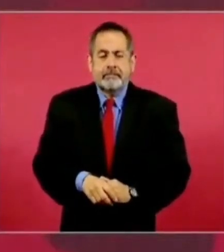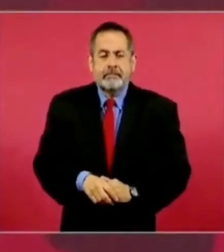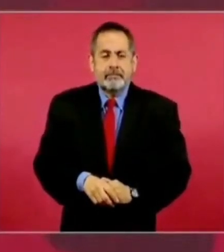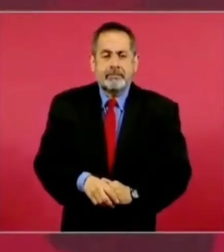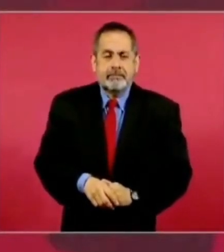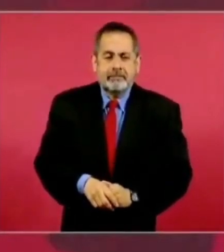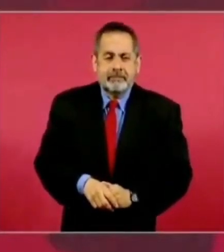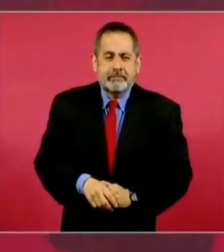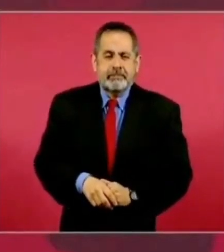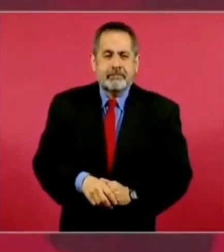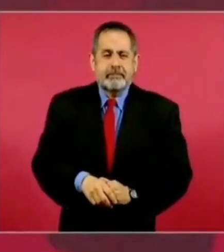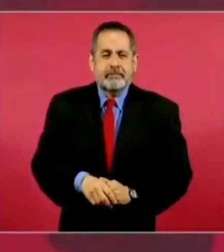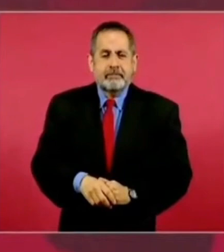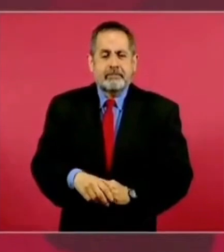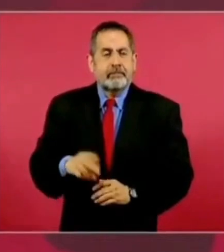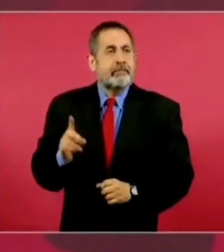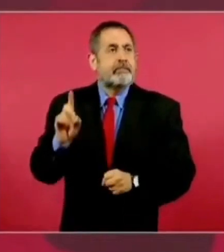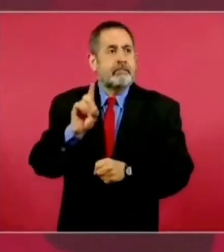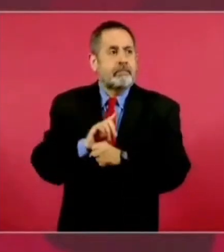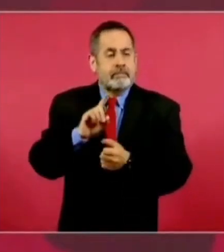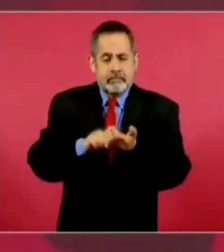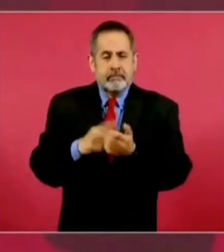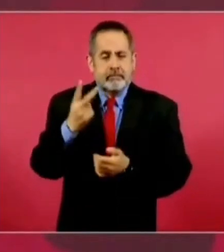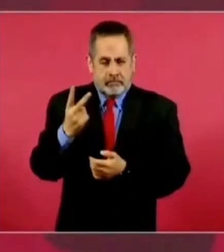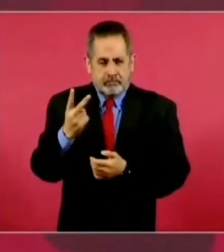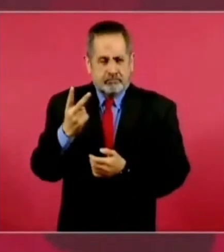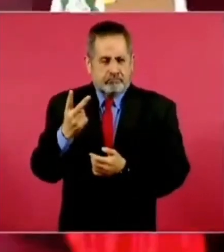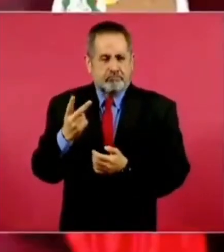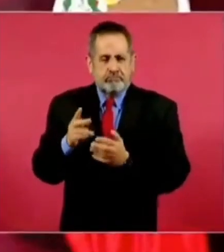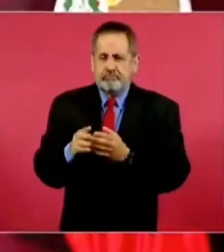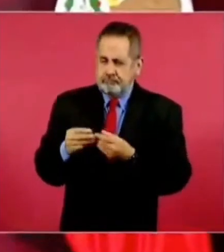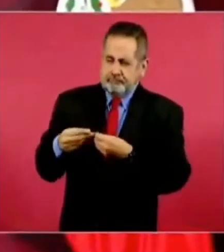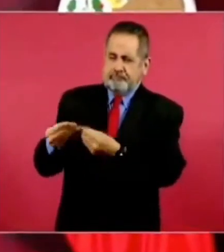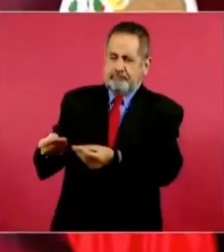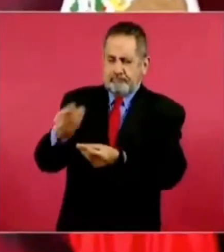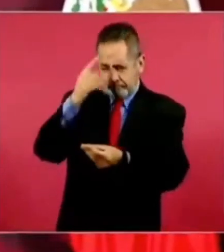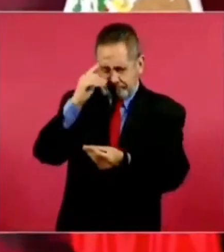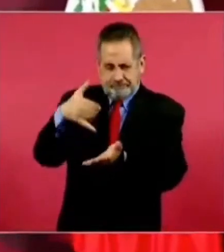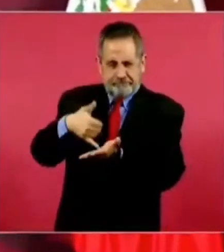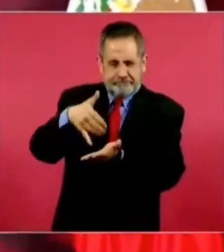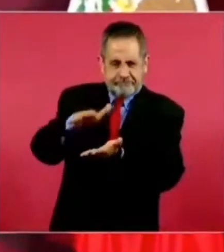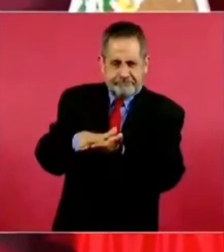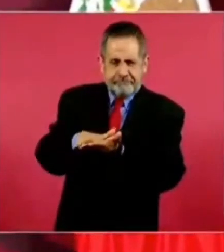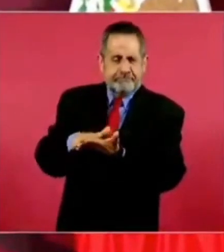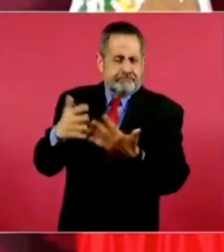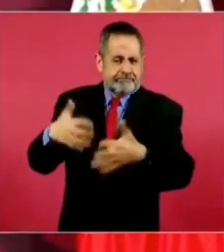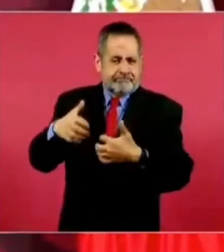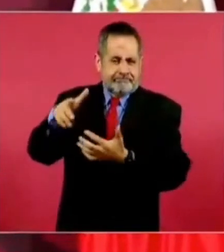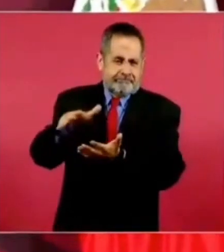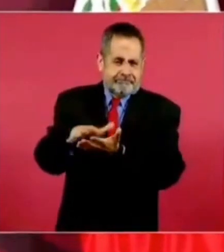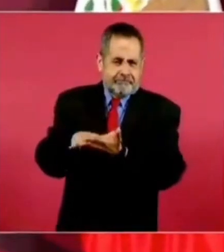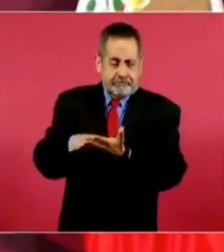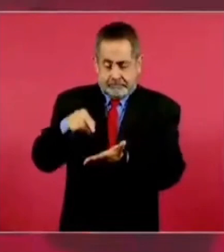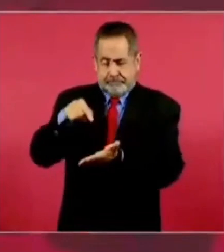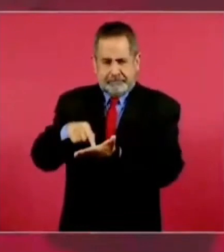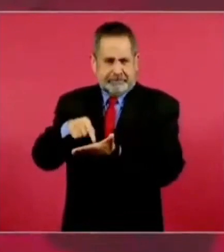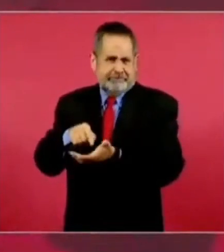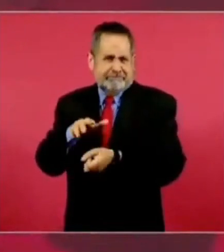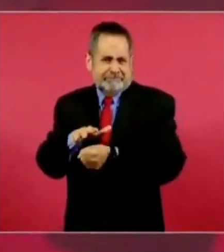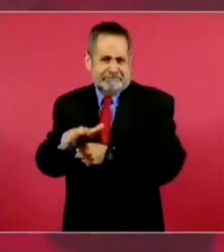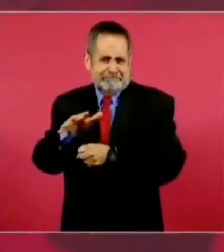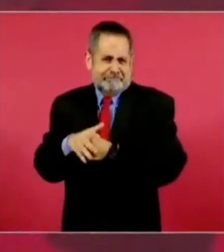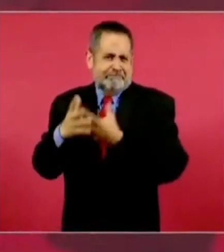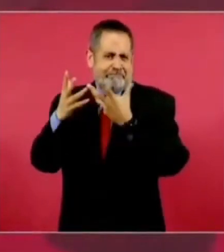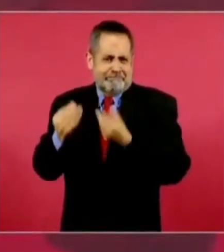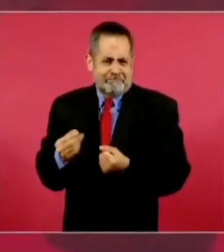Y ya lo entregamos el día 2 a la editorial. Y ahí en el libro vienen muchas cosas,